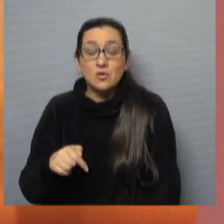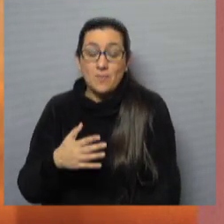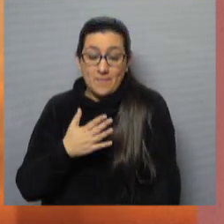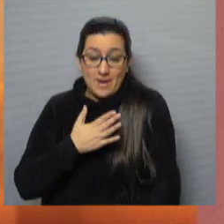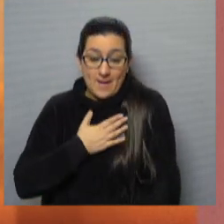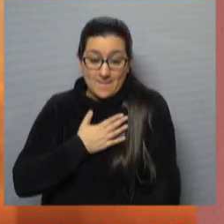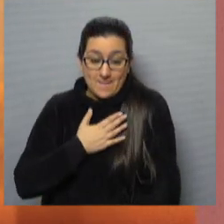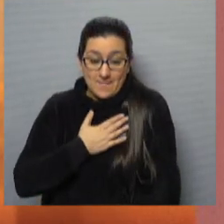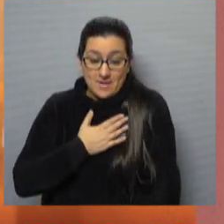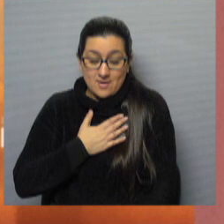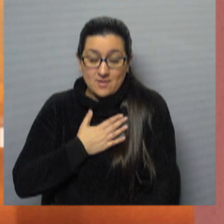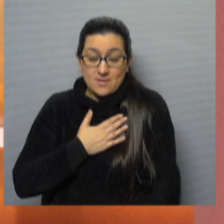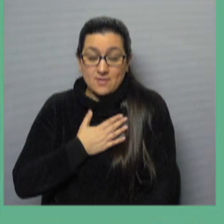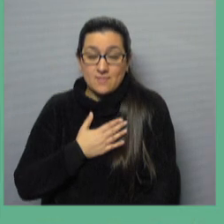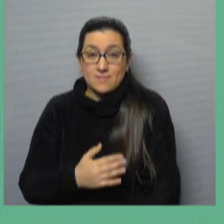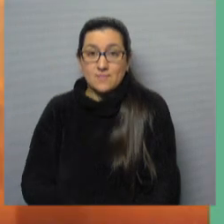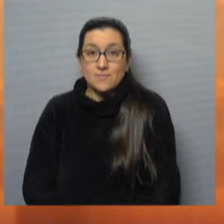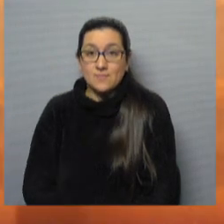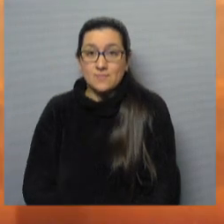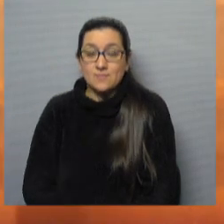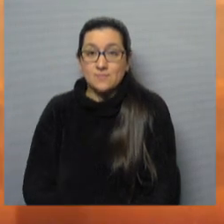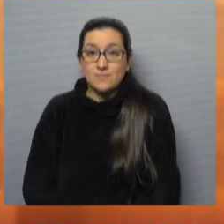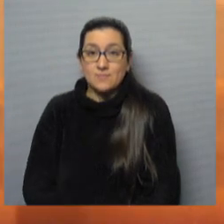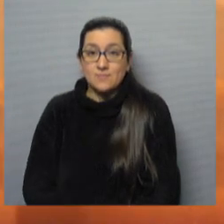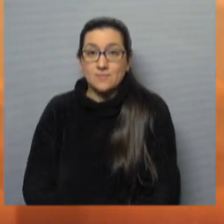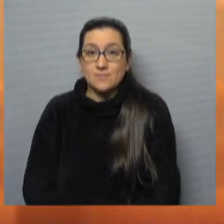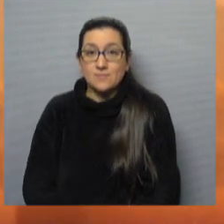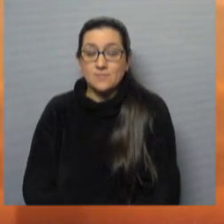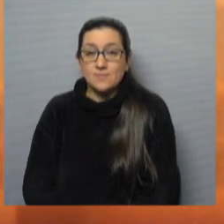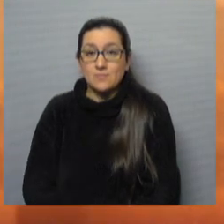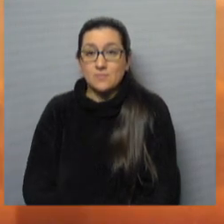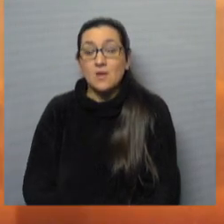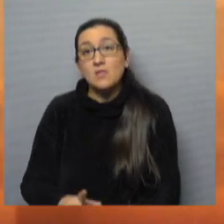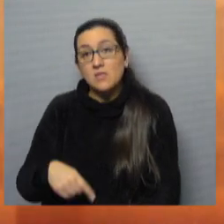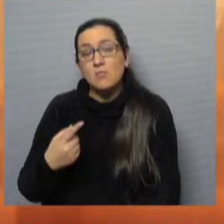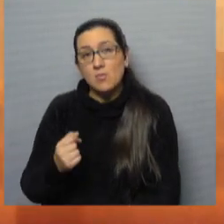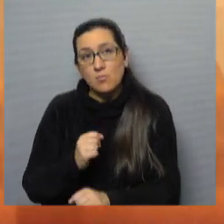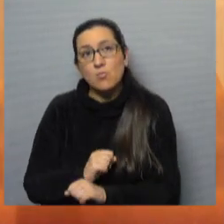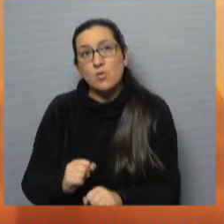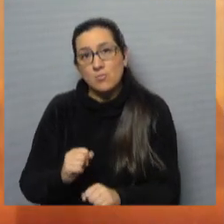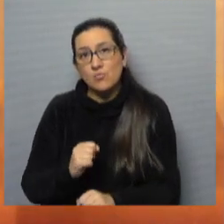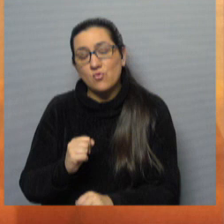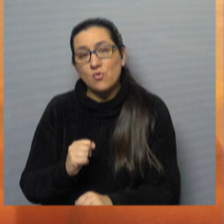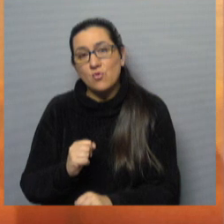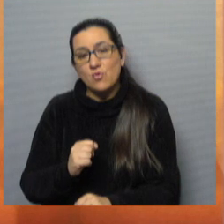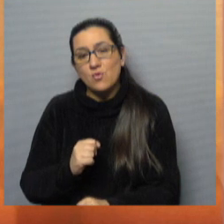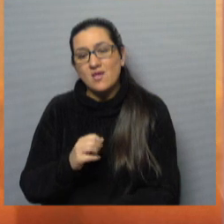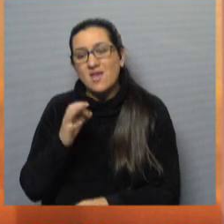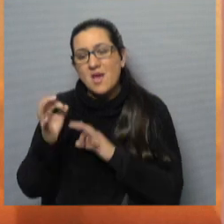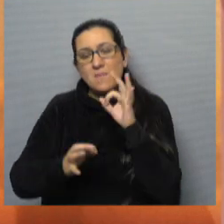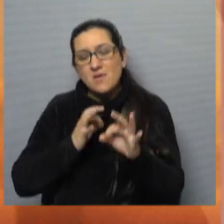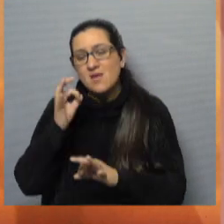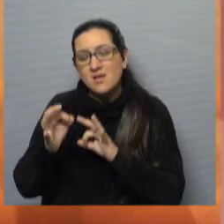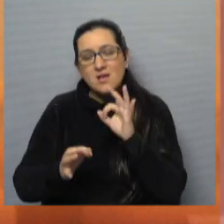juicio, auspiciosa, y después podemos fundamentar el